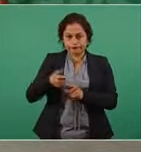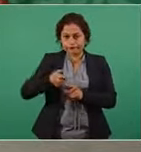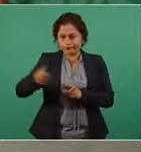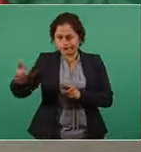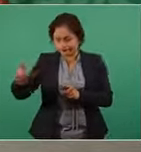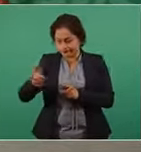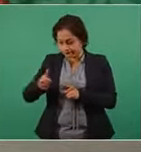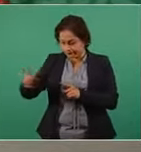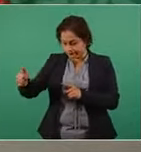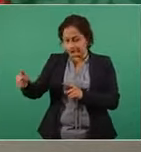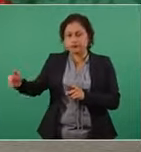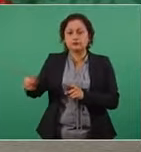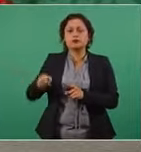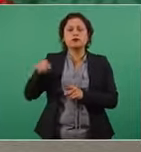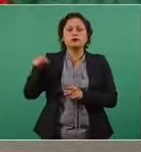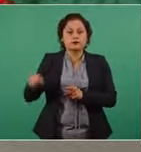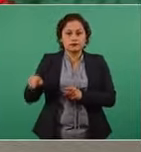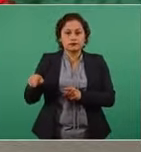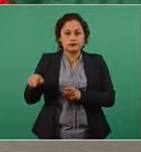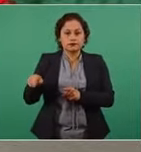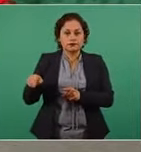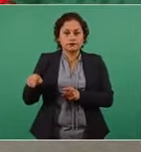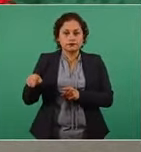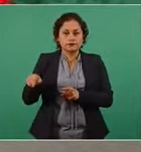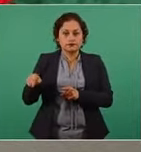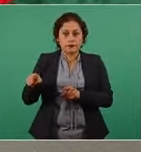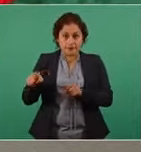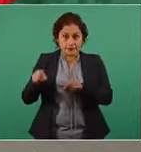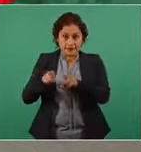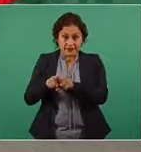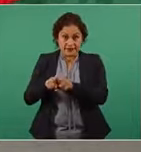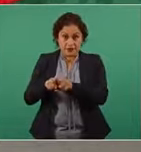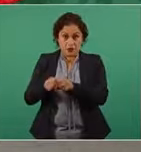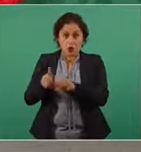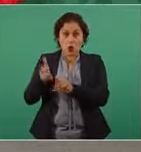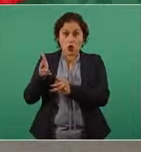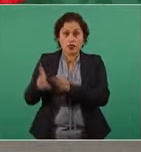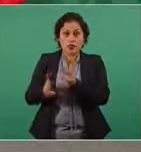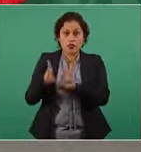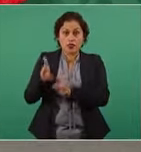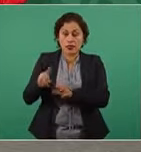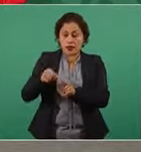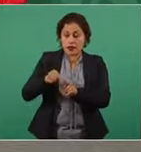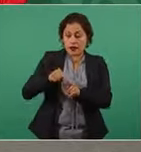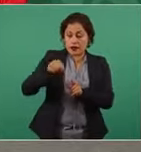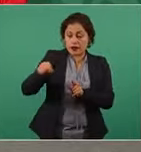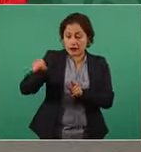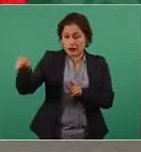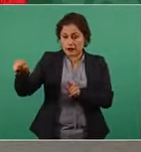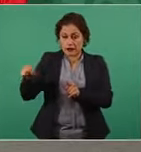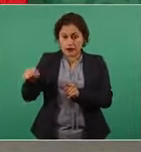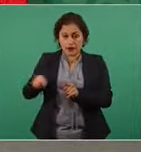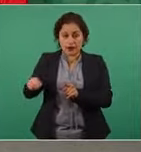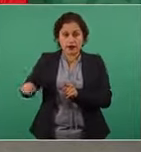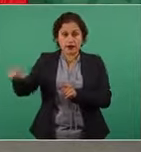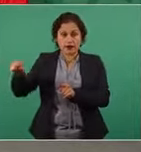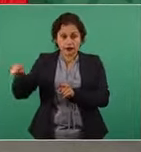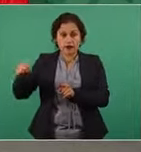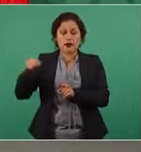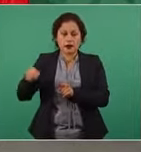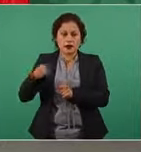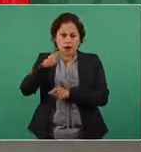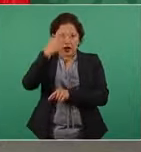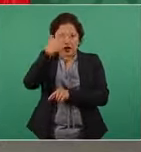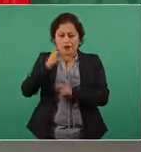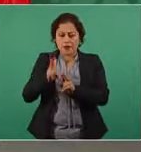rehabilitación del tren que va a ser el tren de pasajeros, el tren de carga